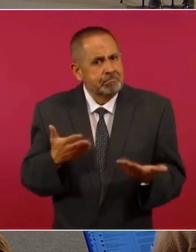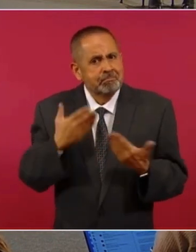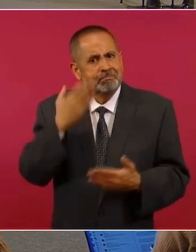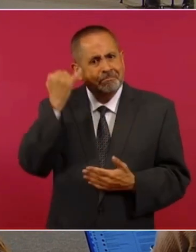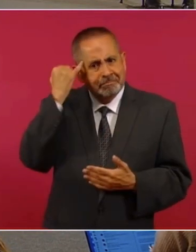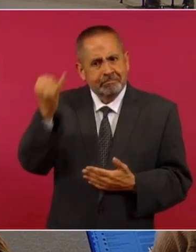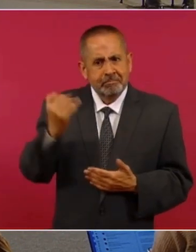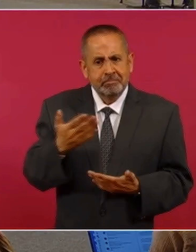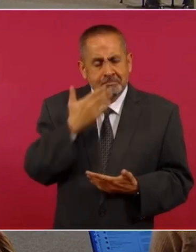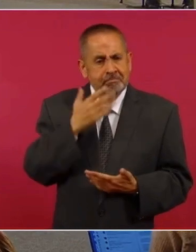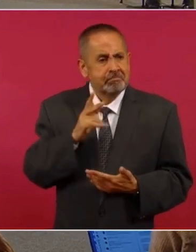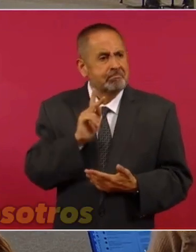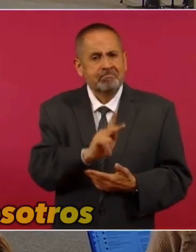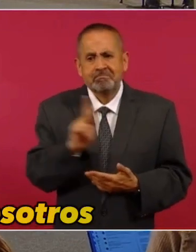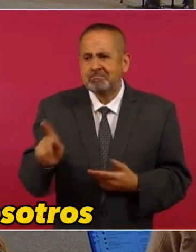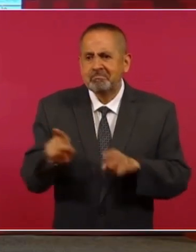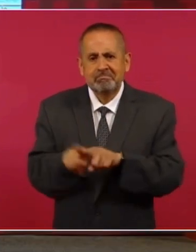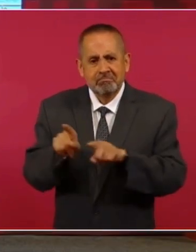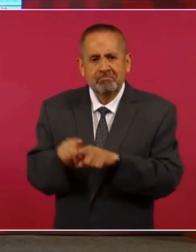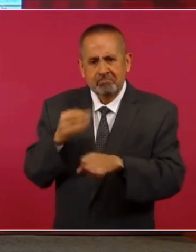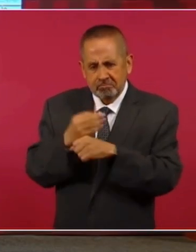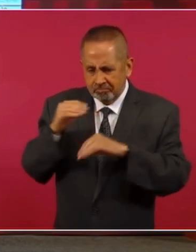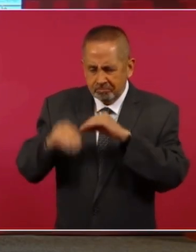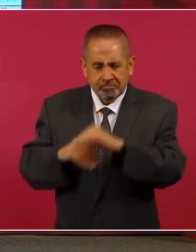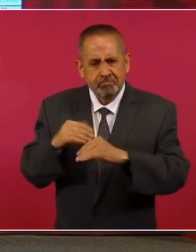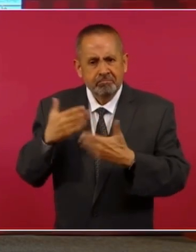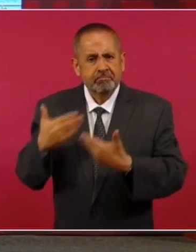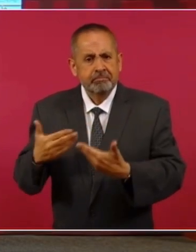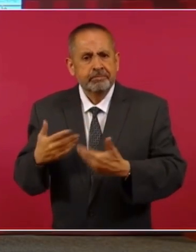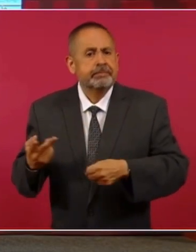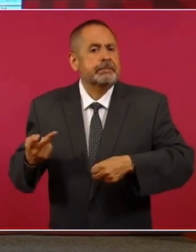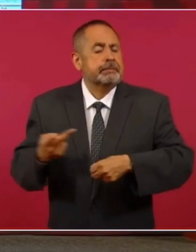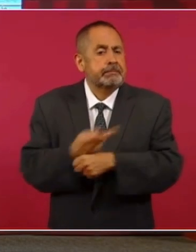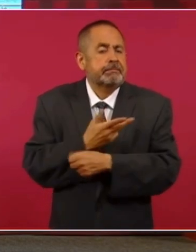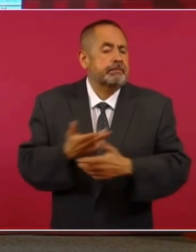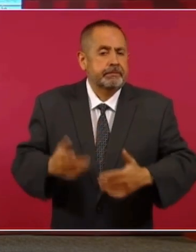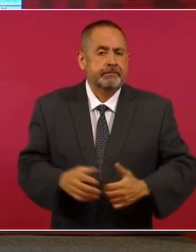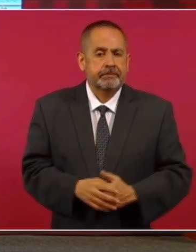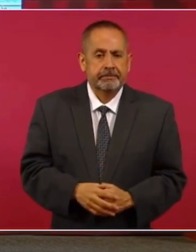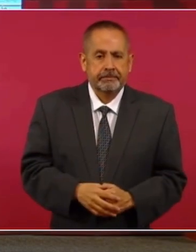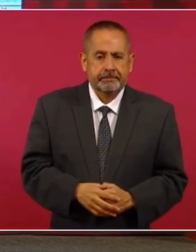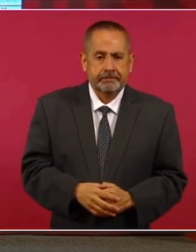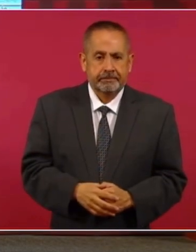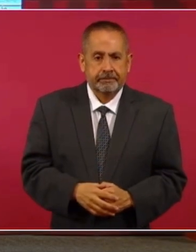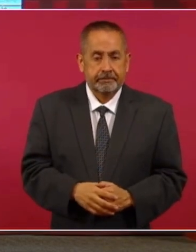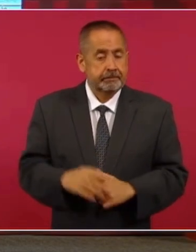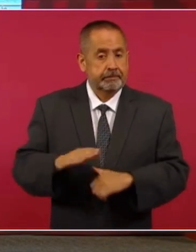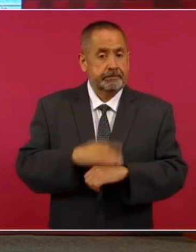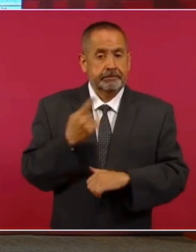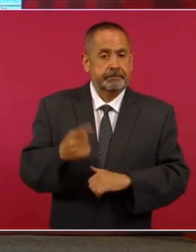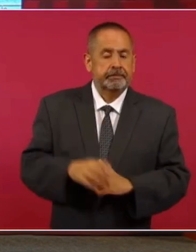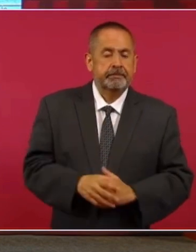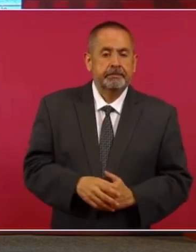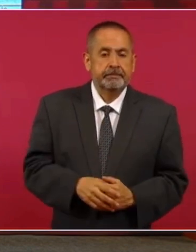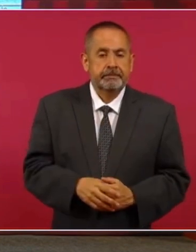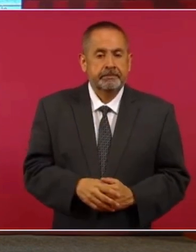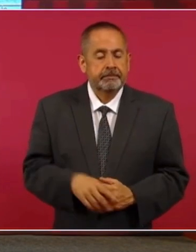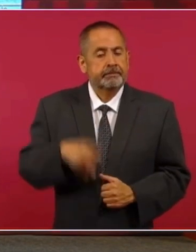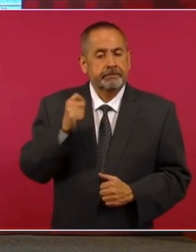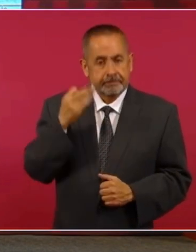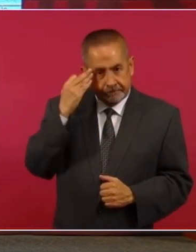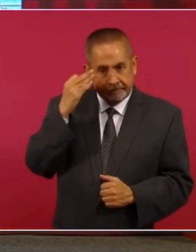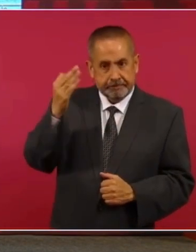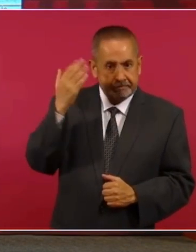que es muy parecido a lo que estamos nosotros ahora haciendo? Porque en aquel